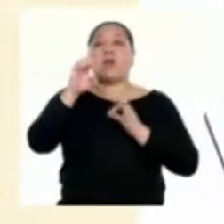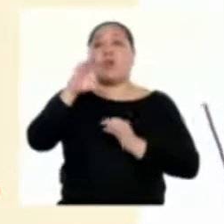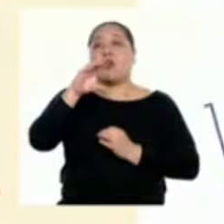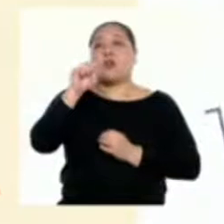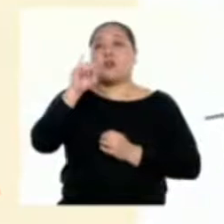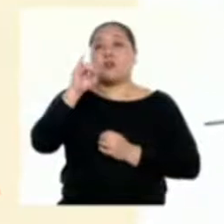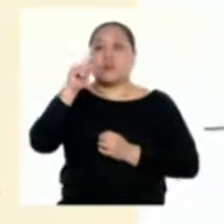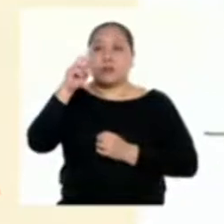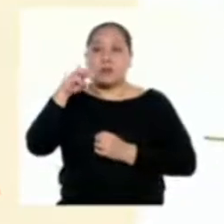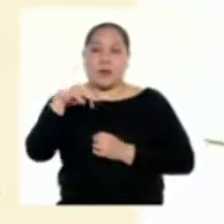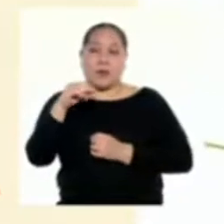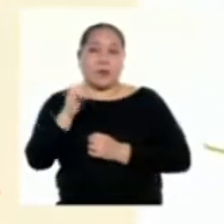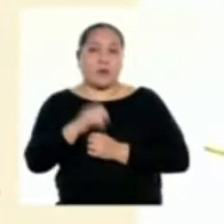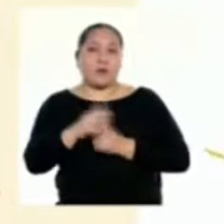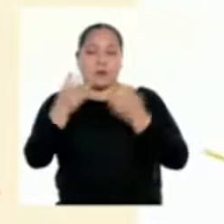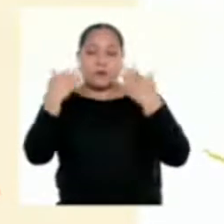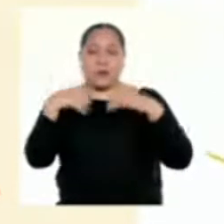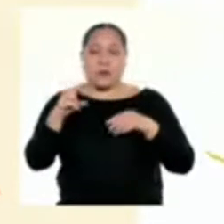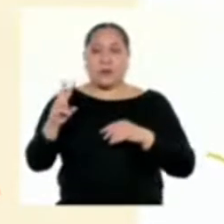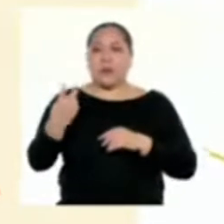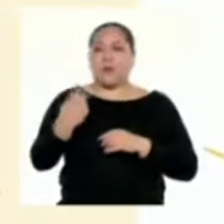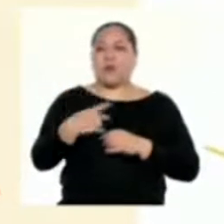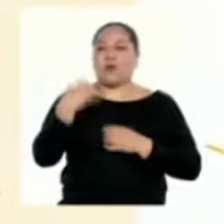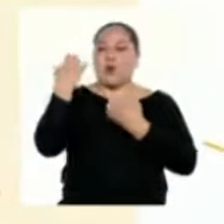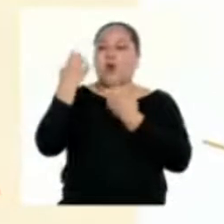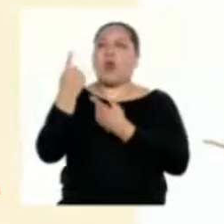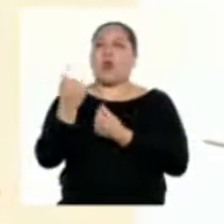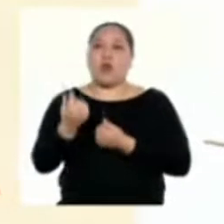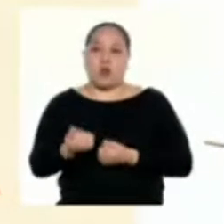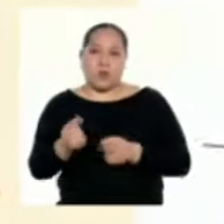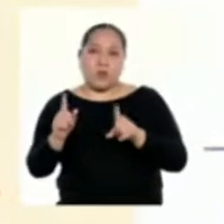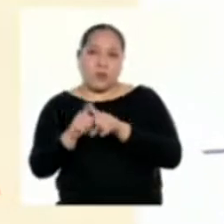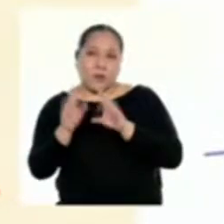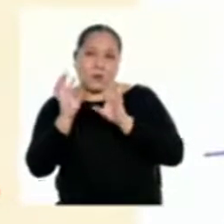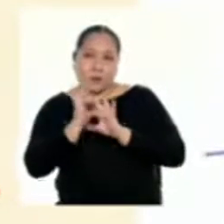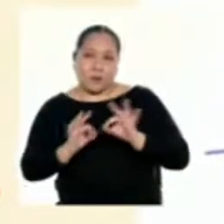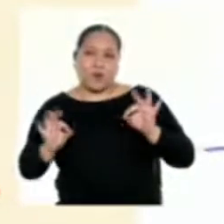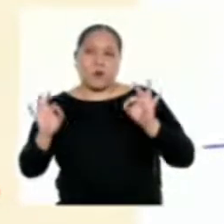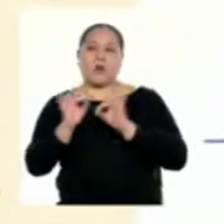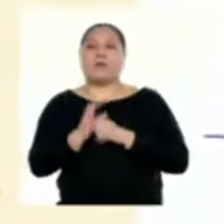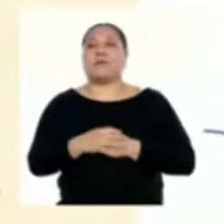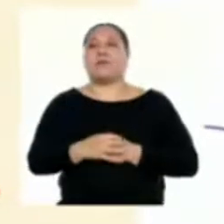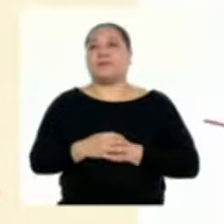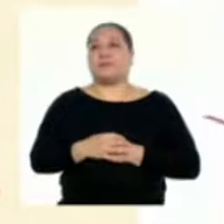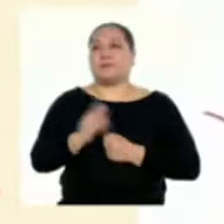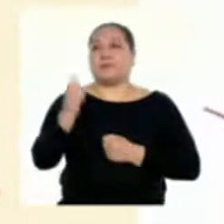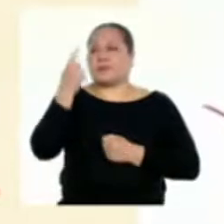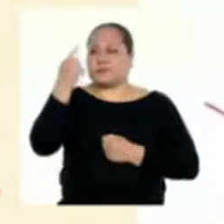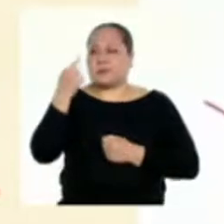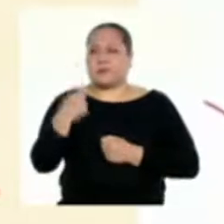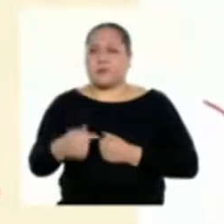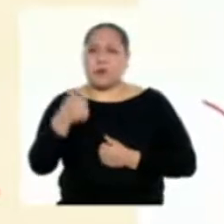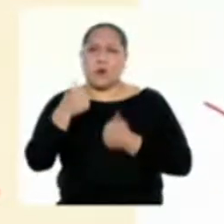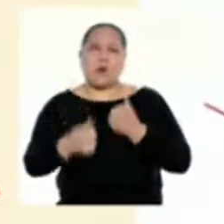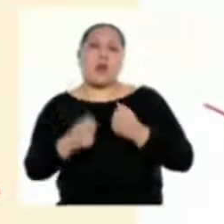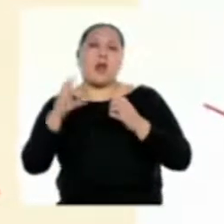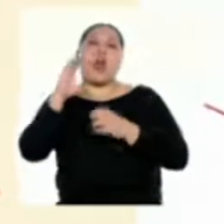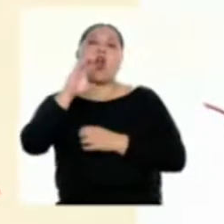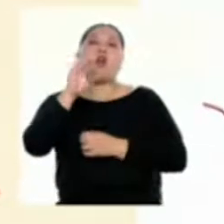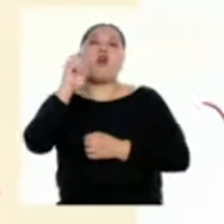Y el segundo argumento, desde lo económico y el desarrollo del país. ¿Qué conclusión tiene el autor entonces?